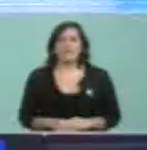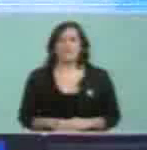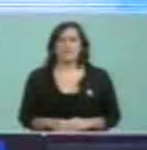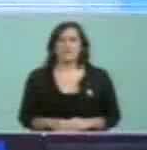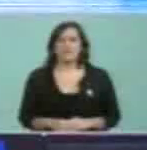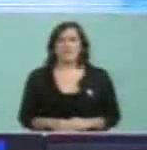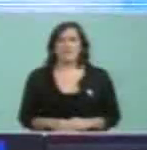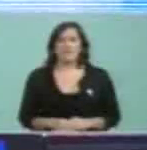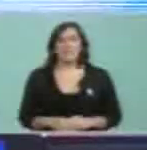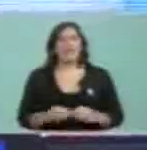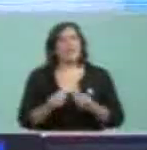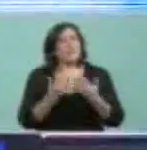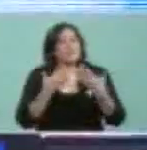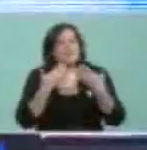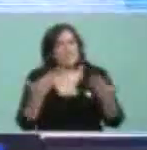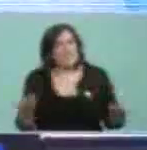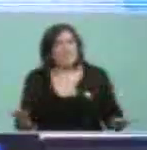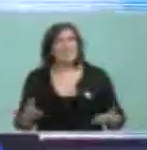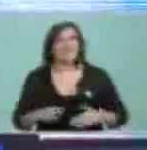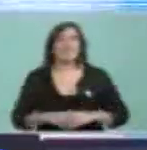Muchas gracias.